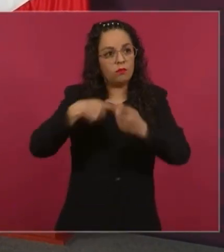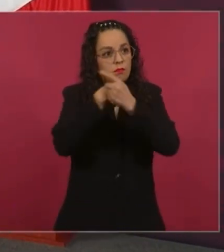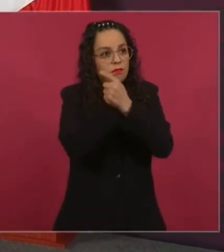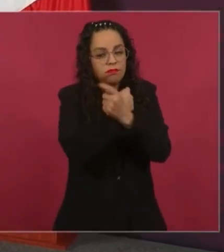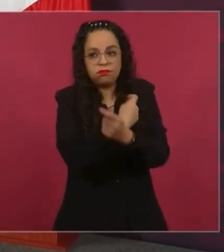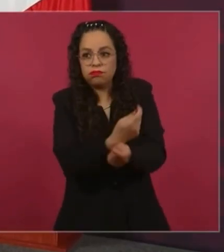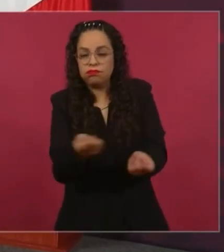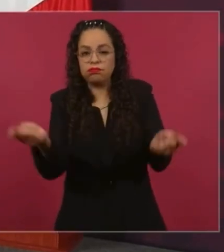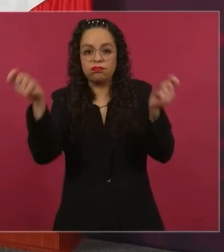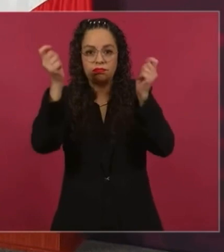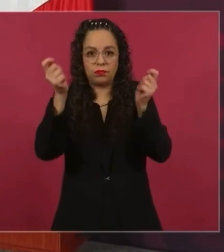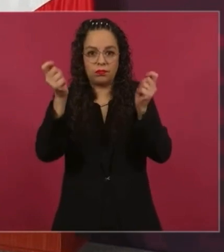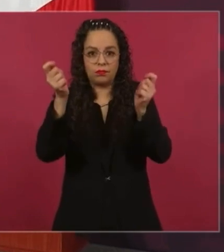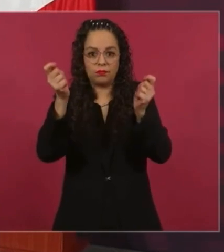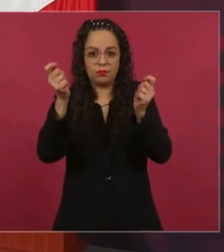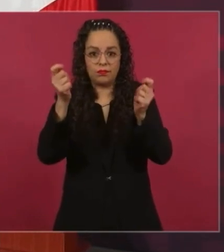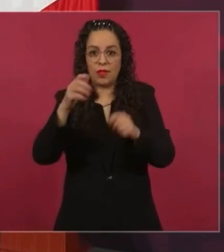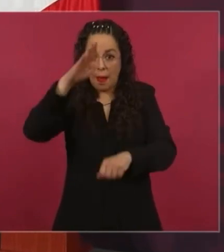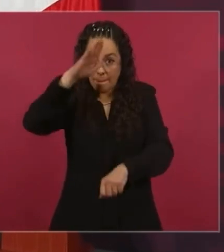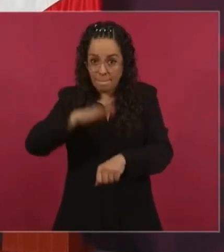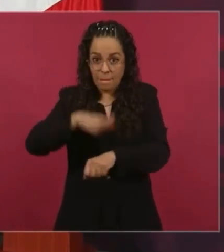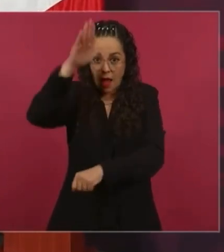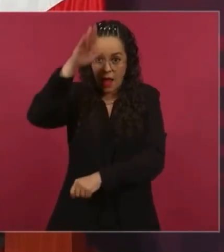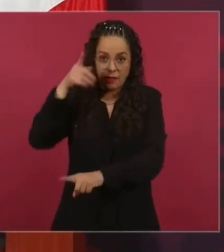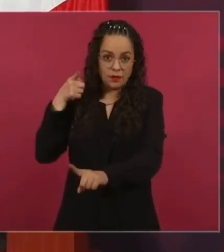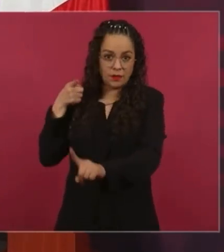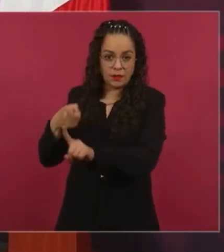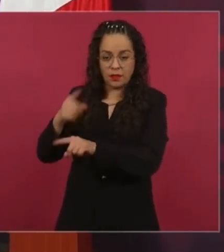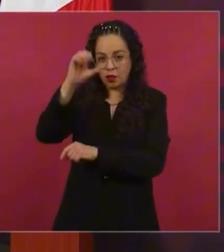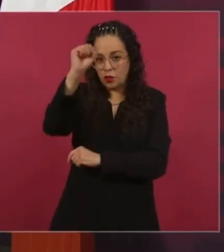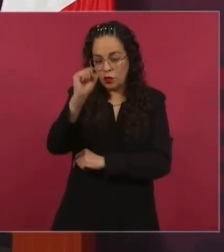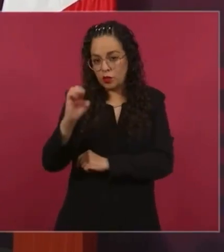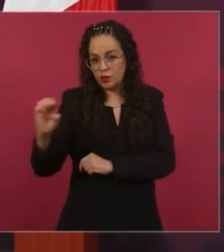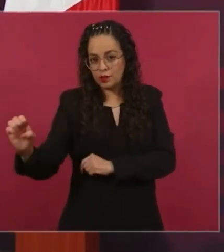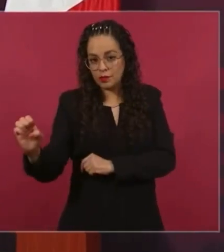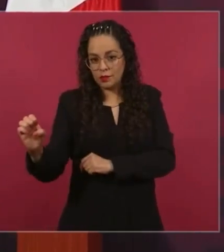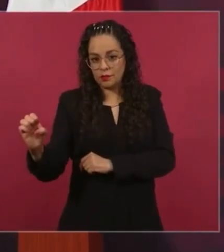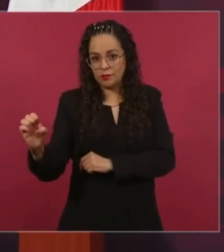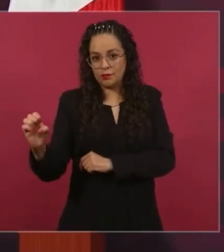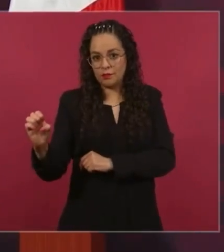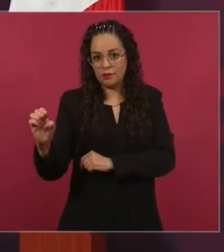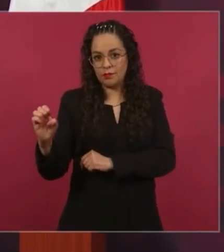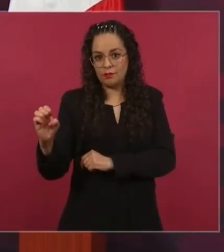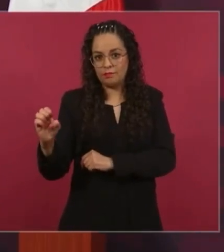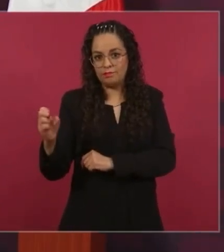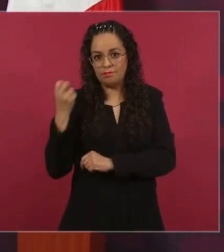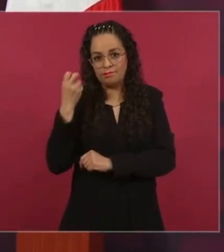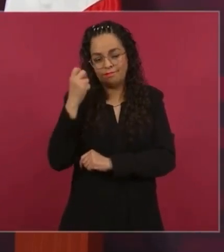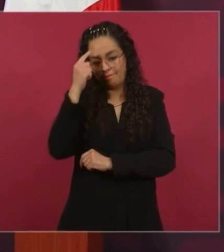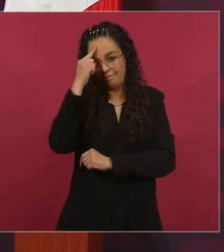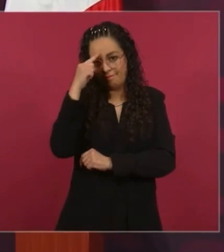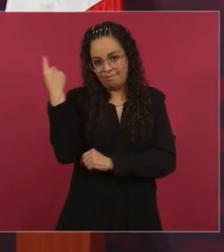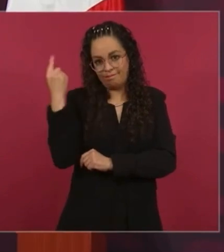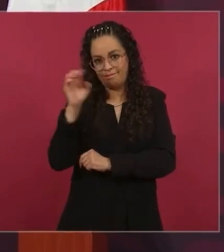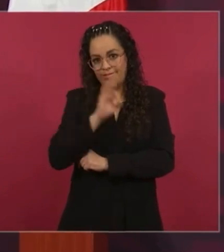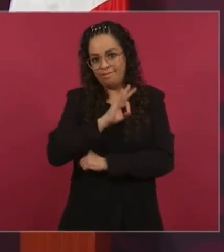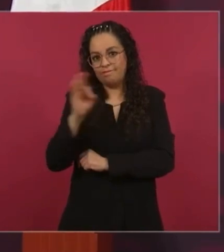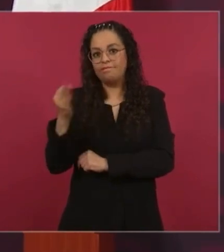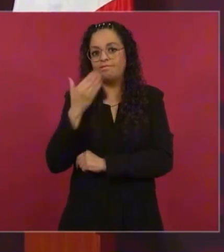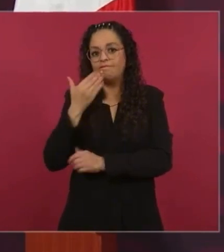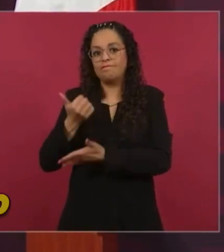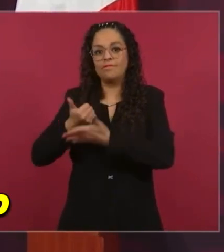al sur-sureste y eso está ayudando a que